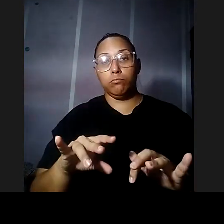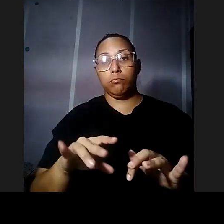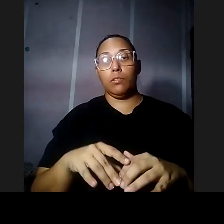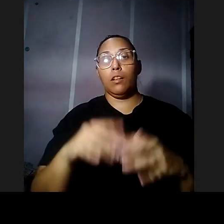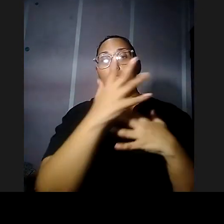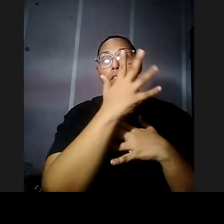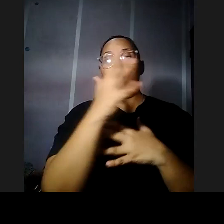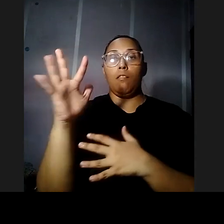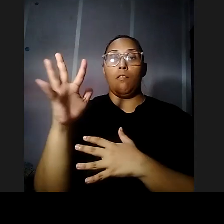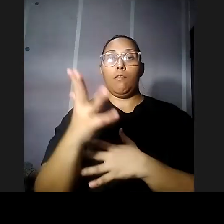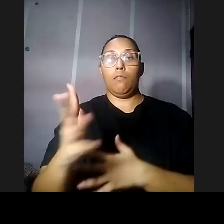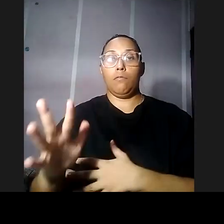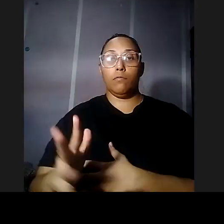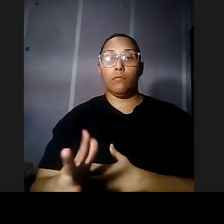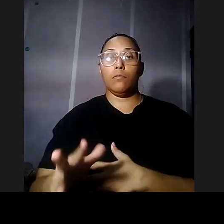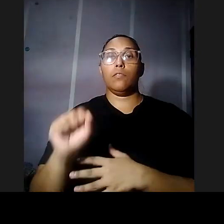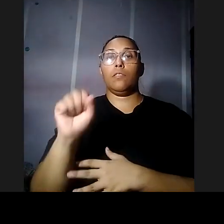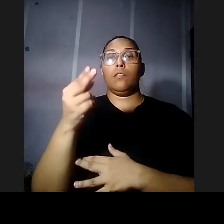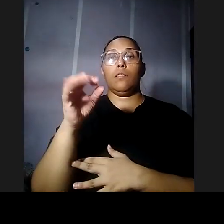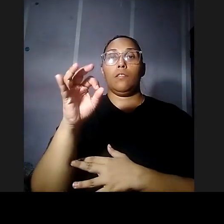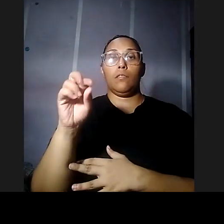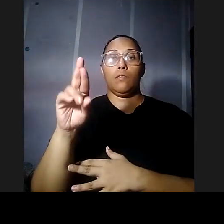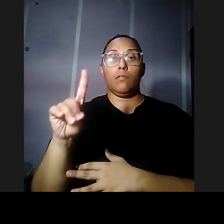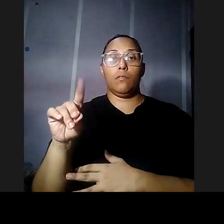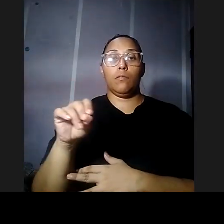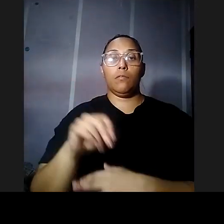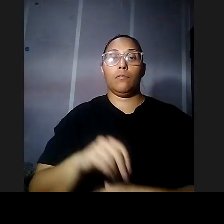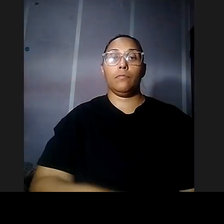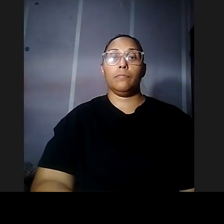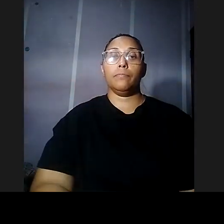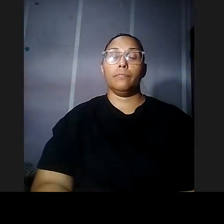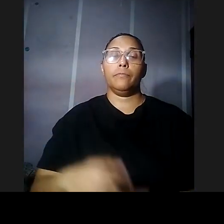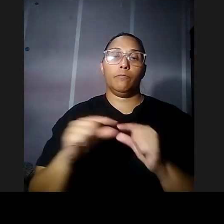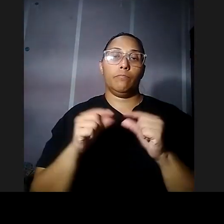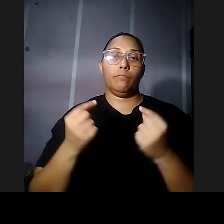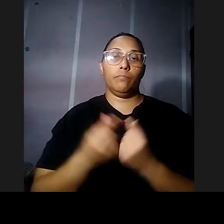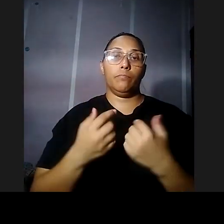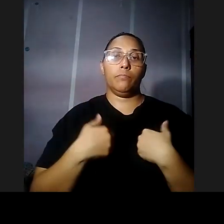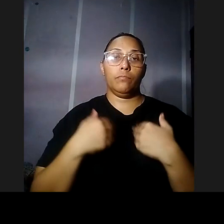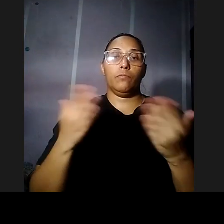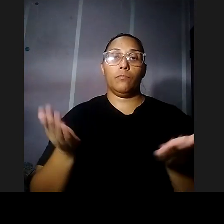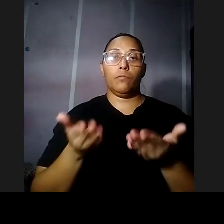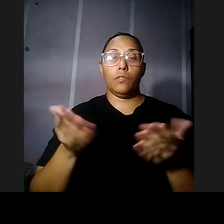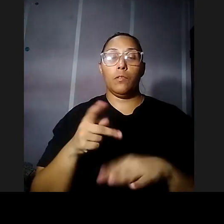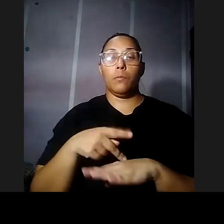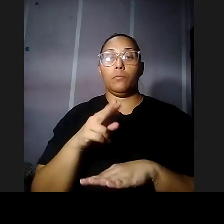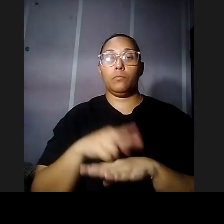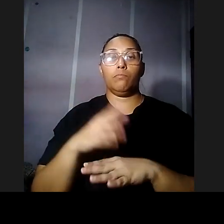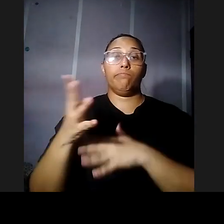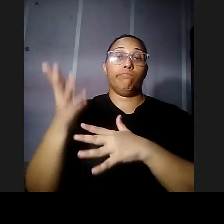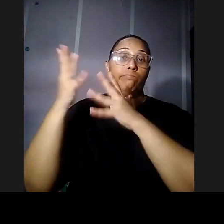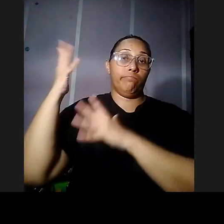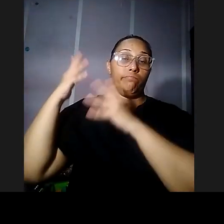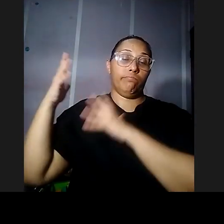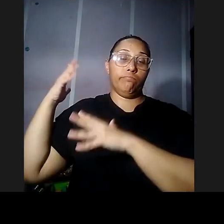de Ashford la persona que lleva ese grupo ya estuvo aquí en Puerto Rico hace par de años y